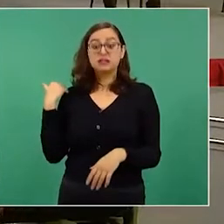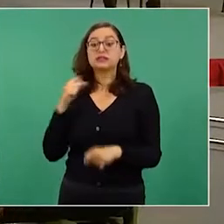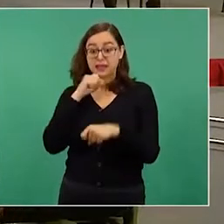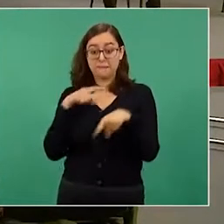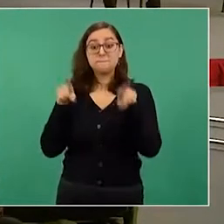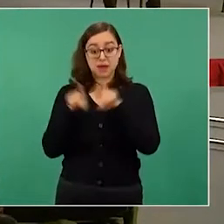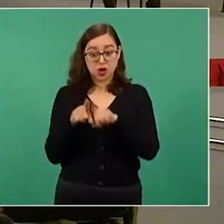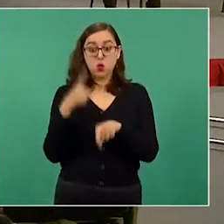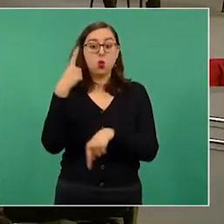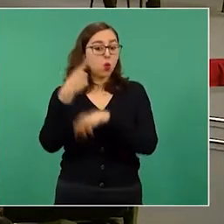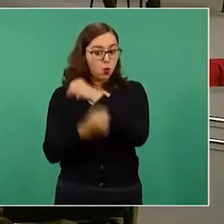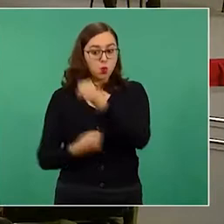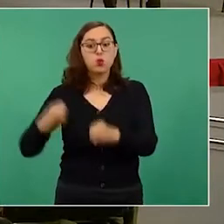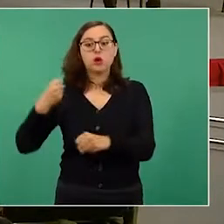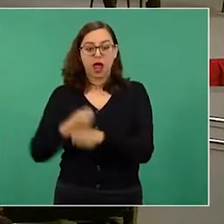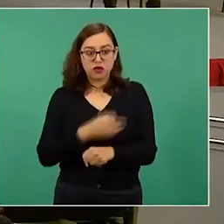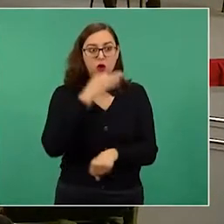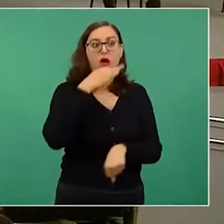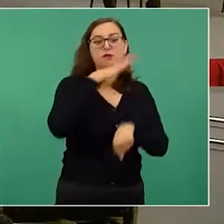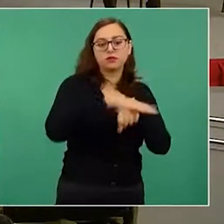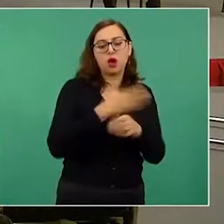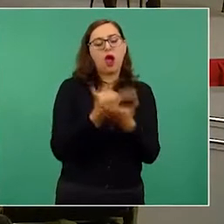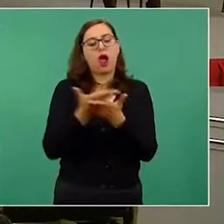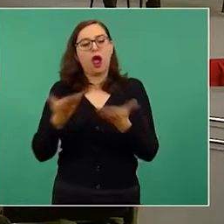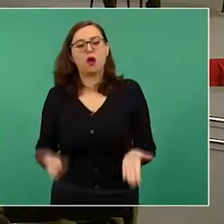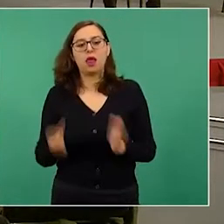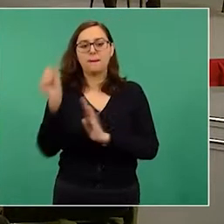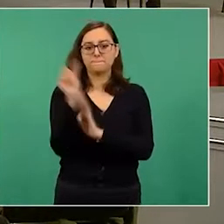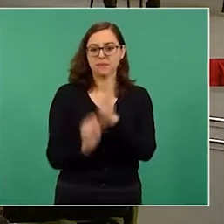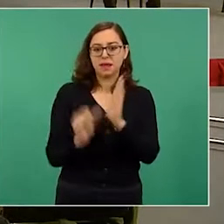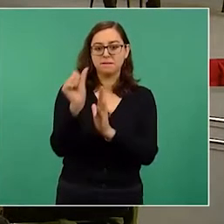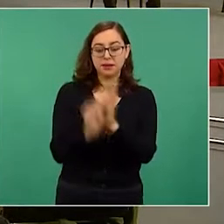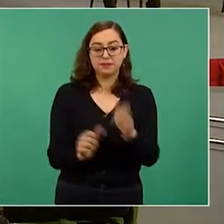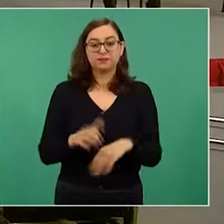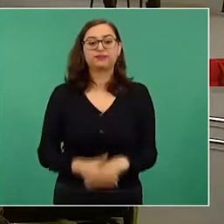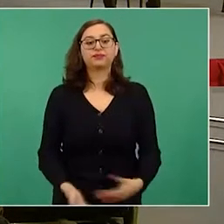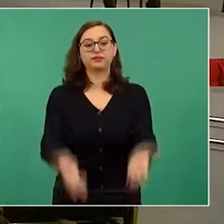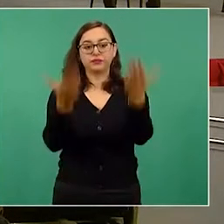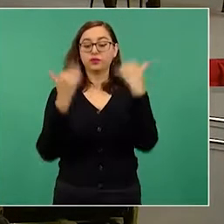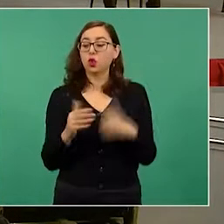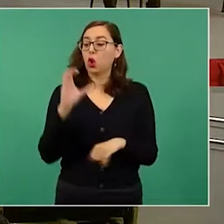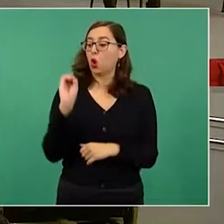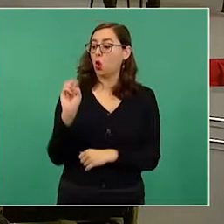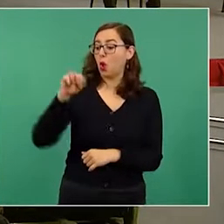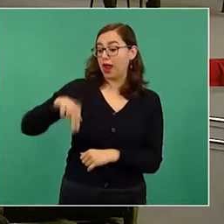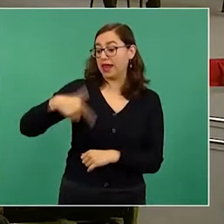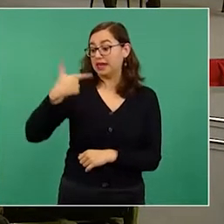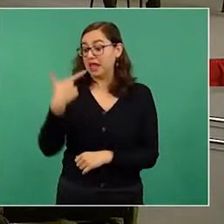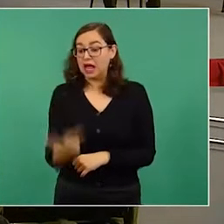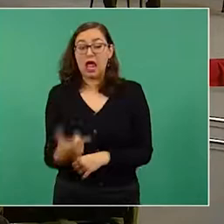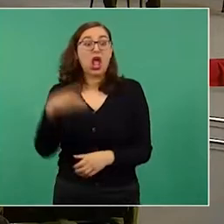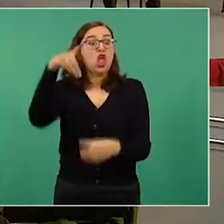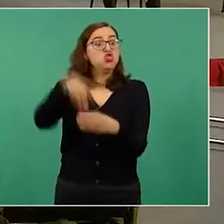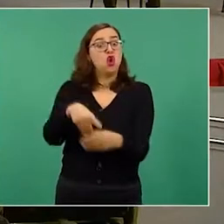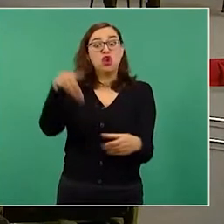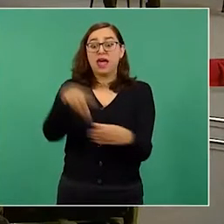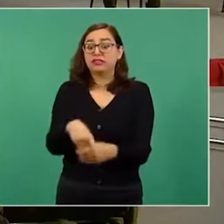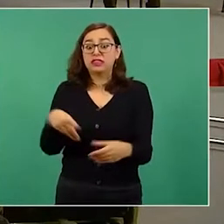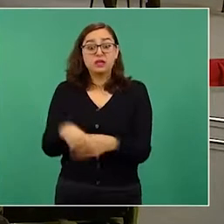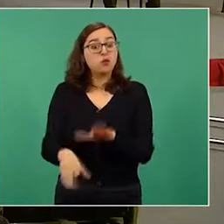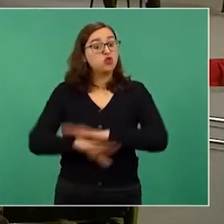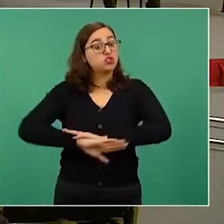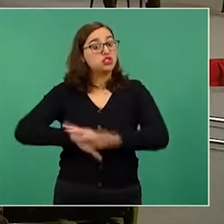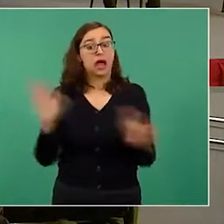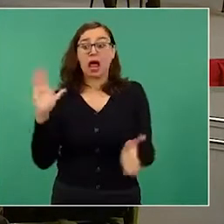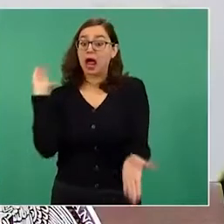que se limite las donaciones para las ONGs y fundaciones. Otra de las mentiras muy difundidas es que